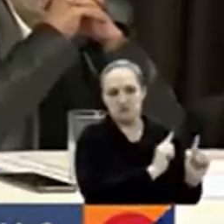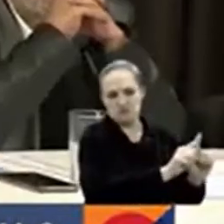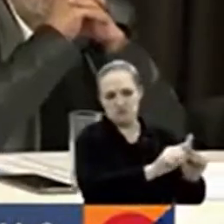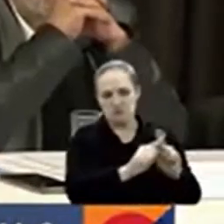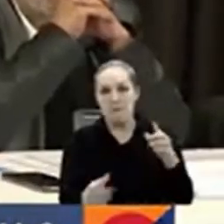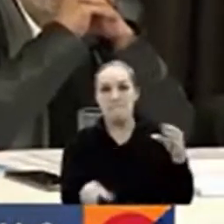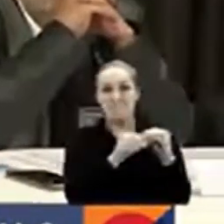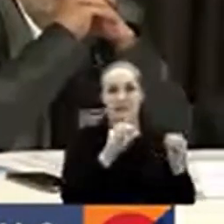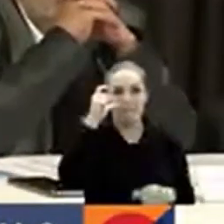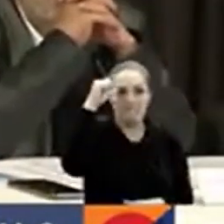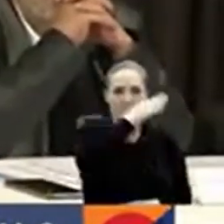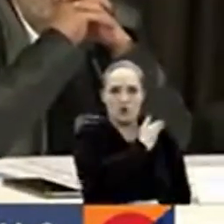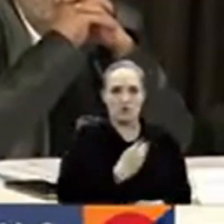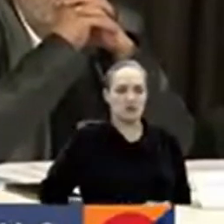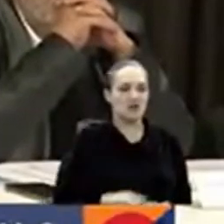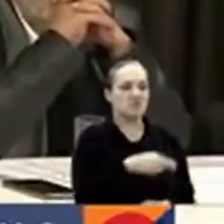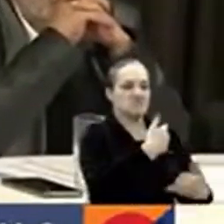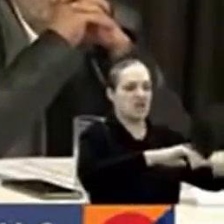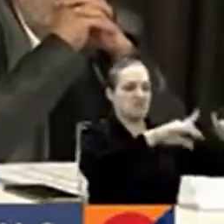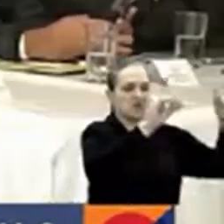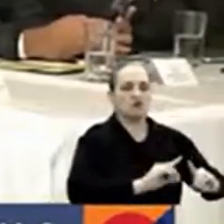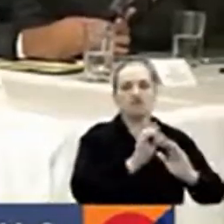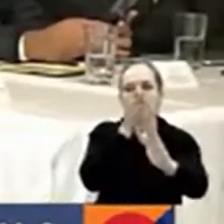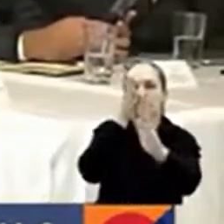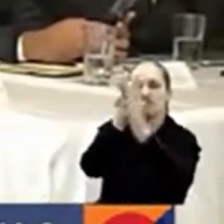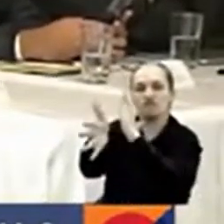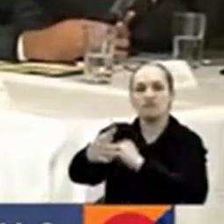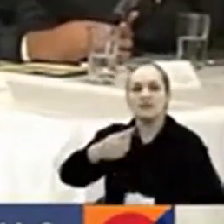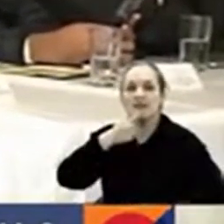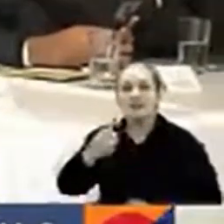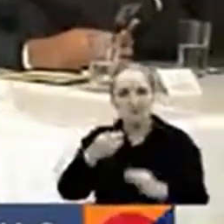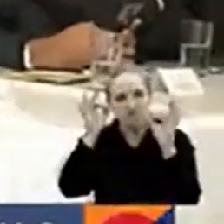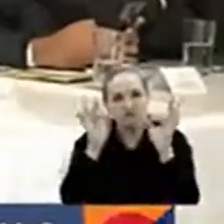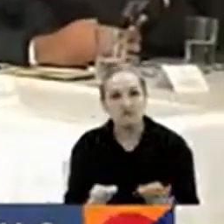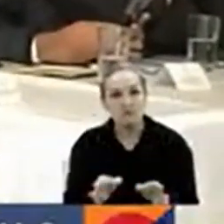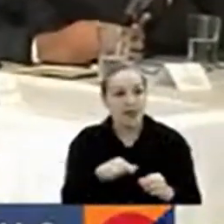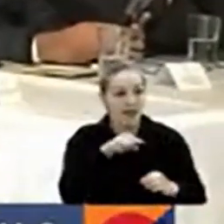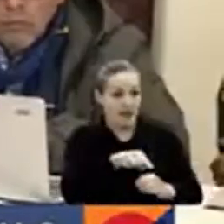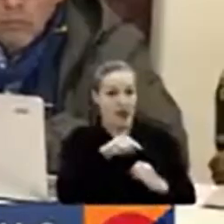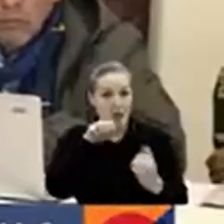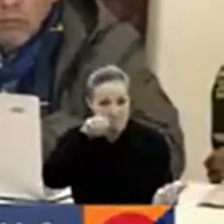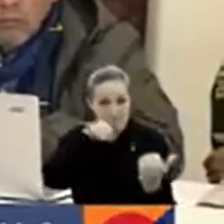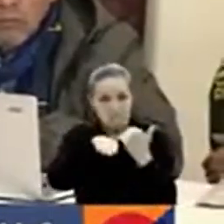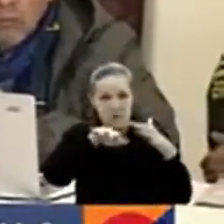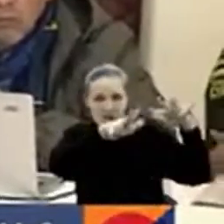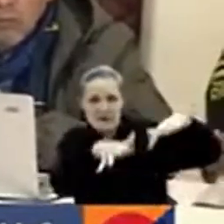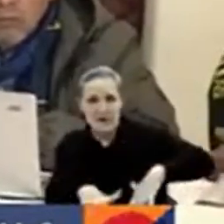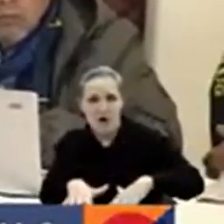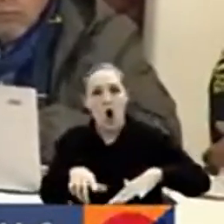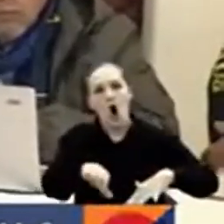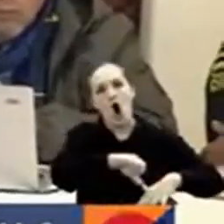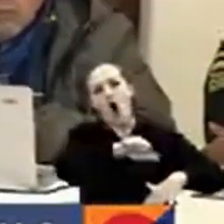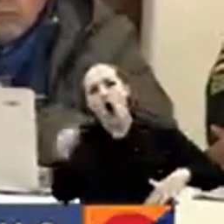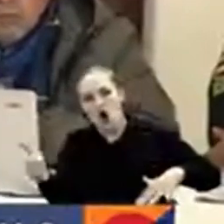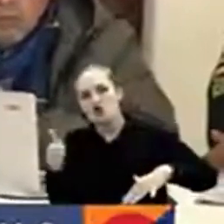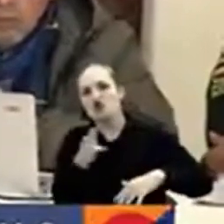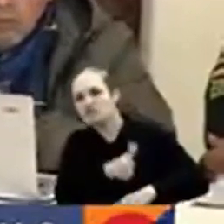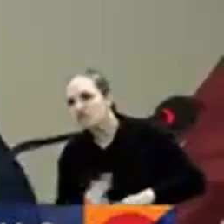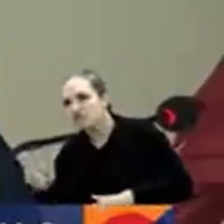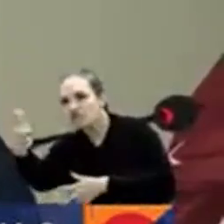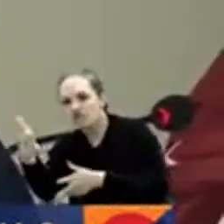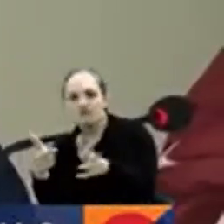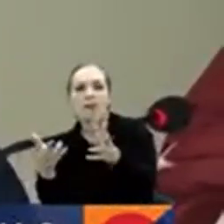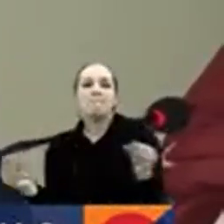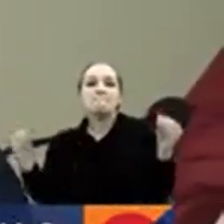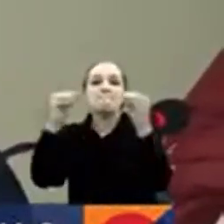anuncios importantes. Uno de ellos, la habilitación de vías alternas, la compra de la producción agrícola del departamento, y